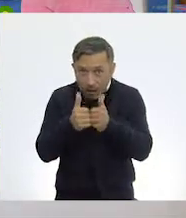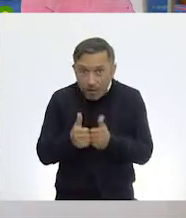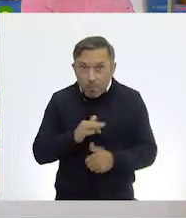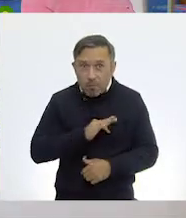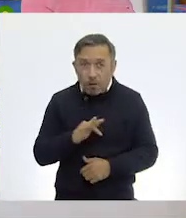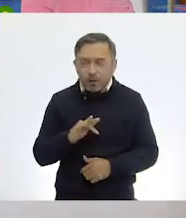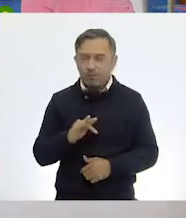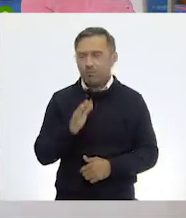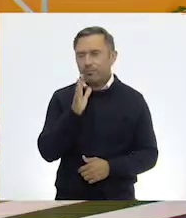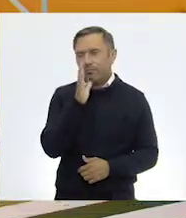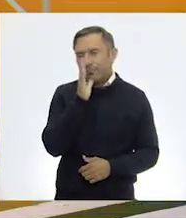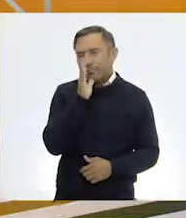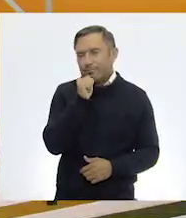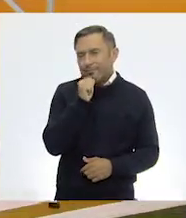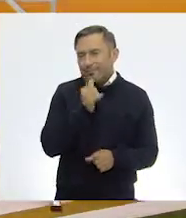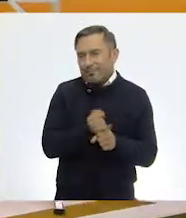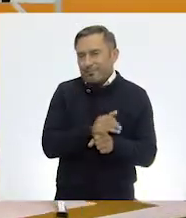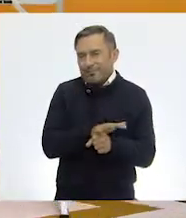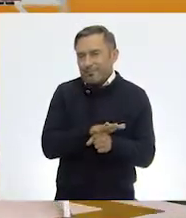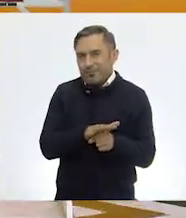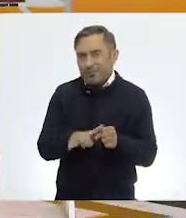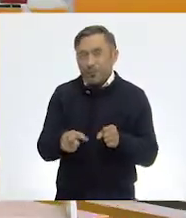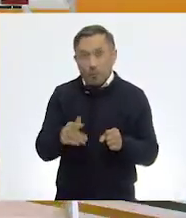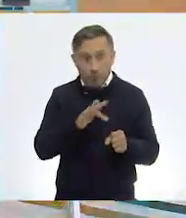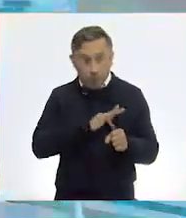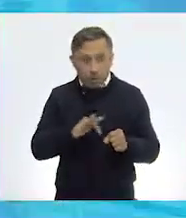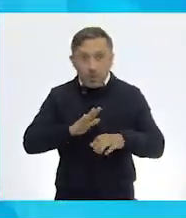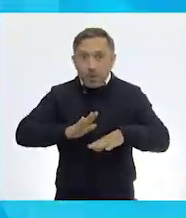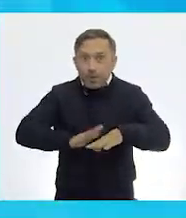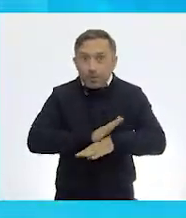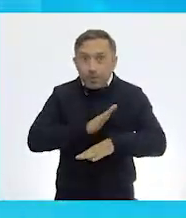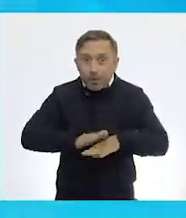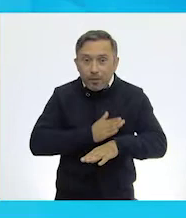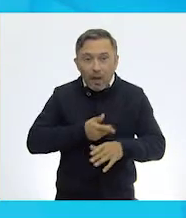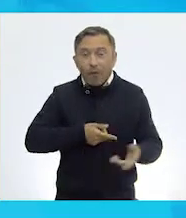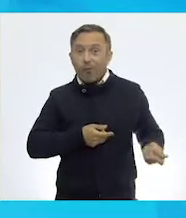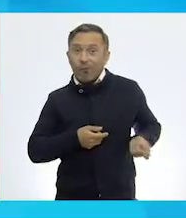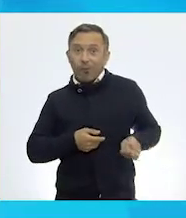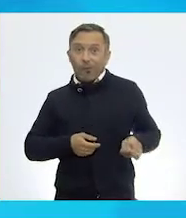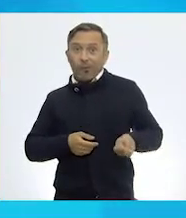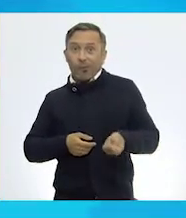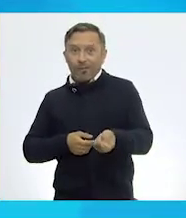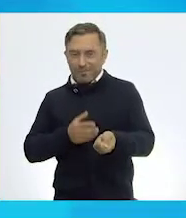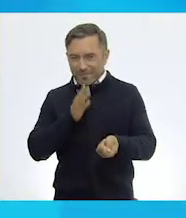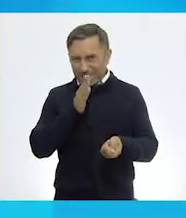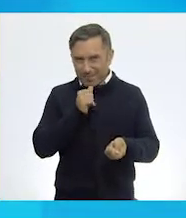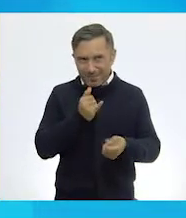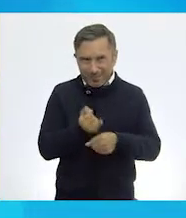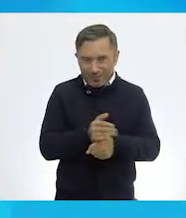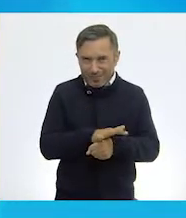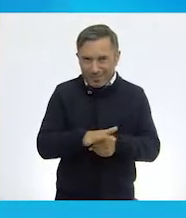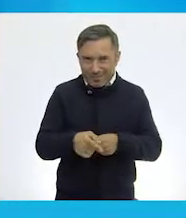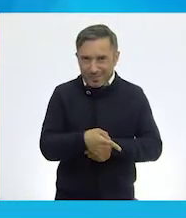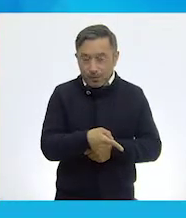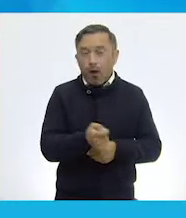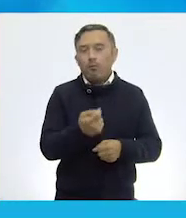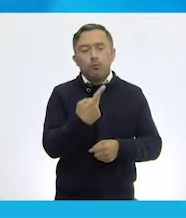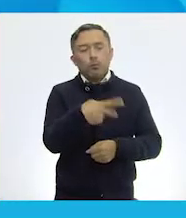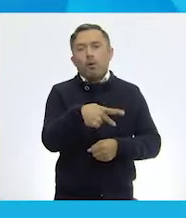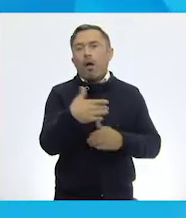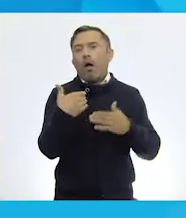ser una mascota. Por lo tanto, lo vamos a poner en animales silvestres. Silvestres. Muy bien, Ale.